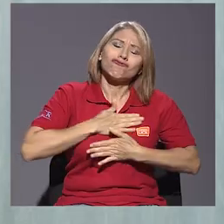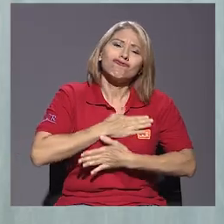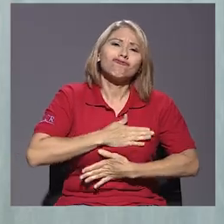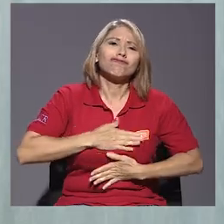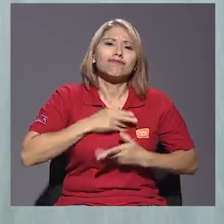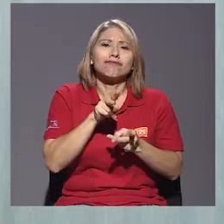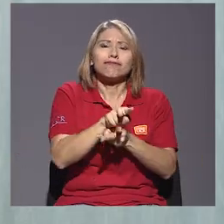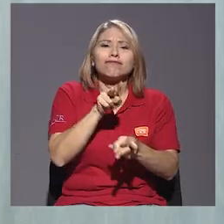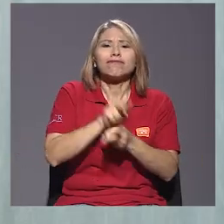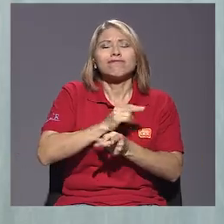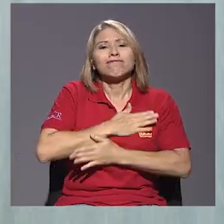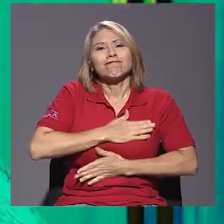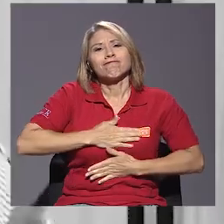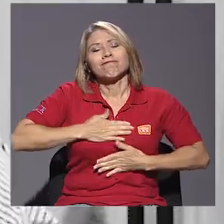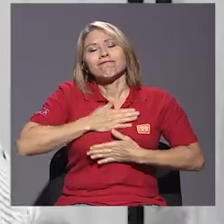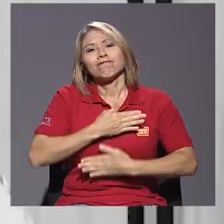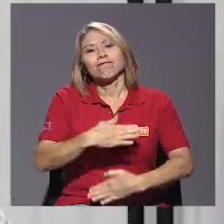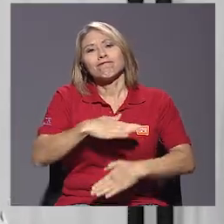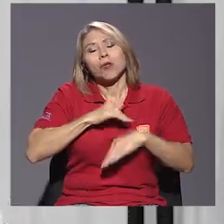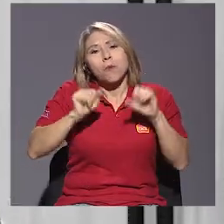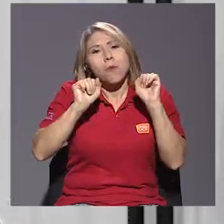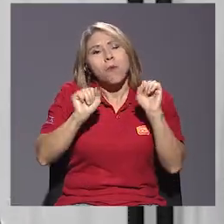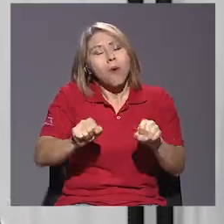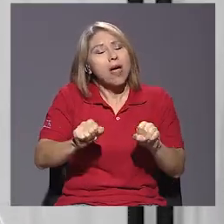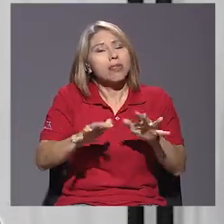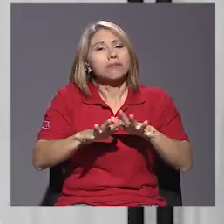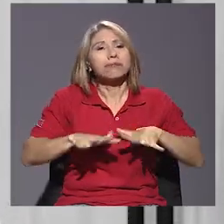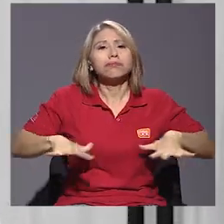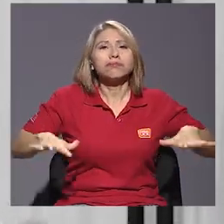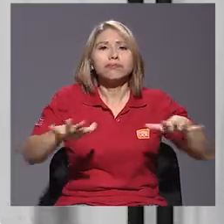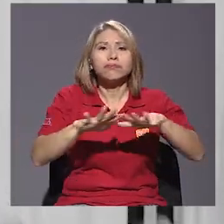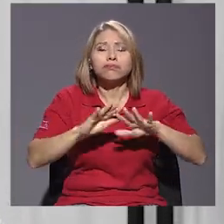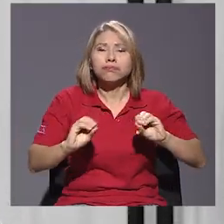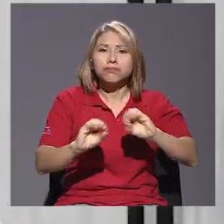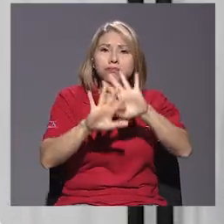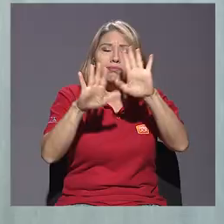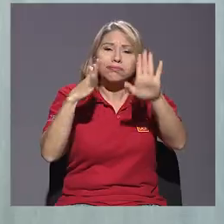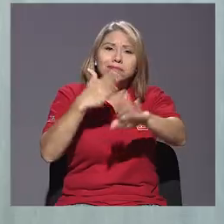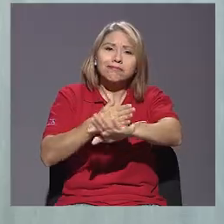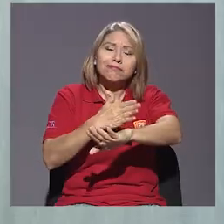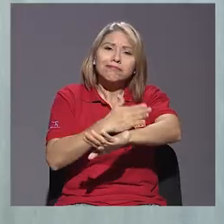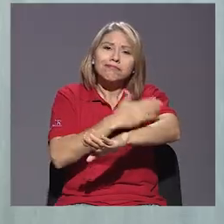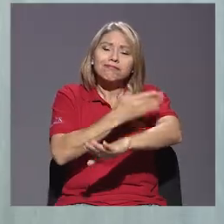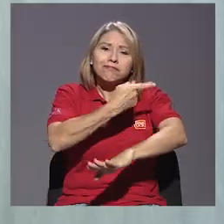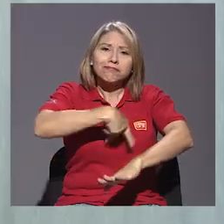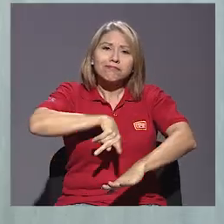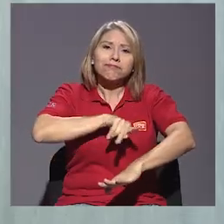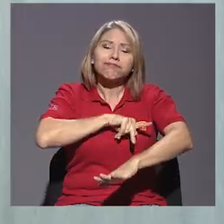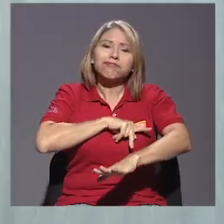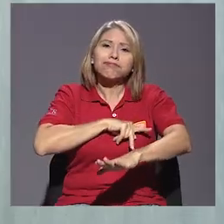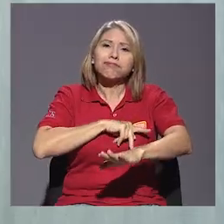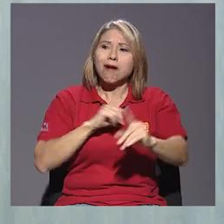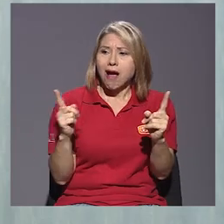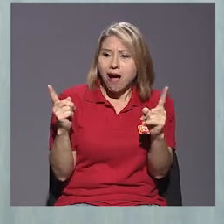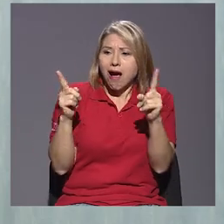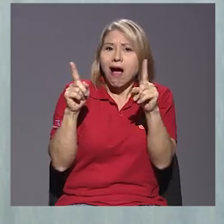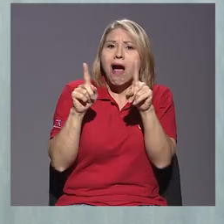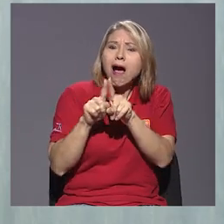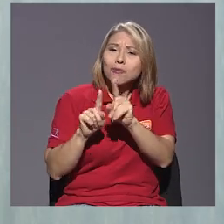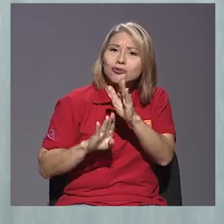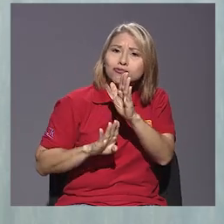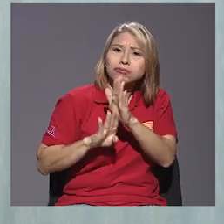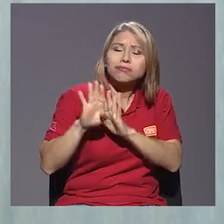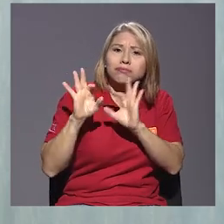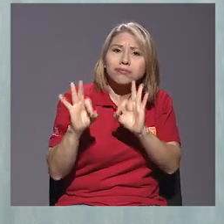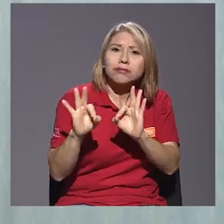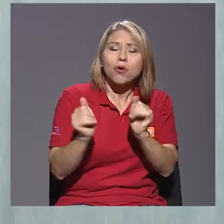genitalidad, las relaciones sexuales pueden convertirse en un espacio maravilloso de crecimiento personal y de crecimiento